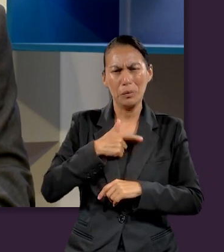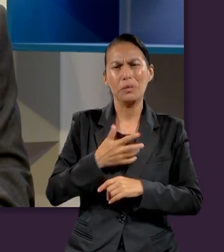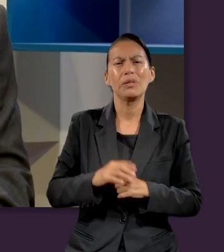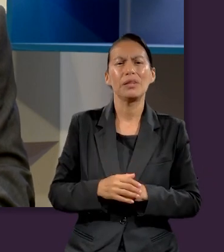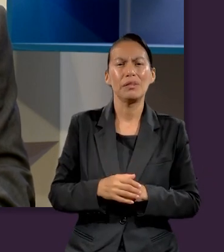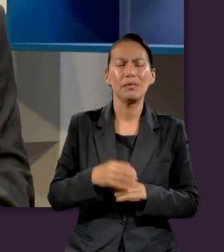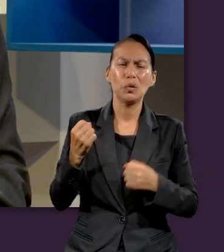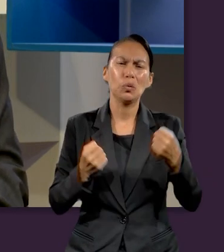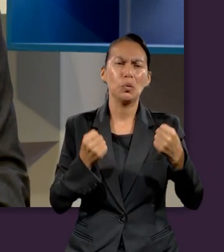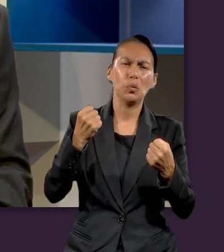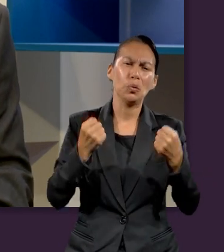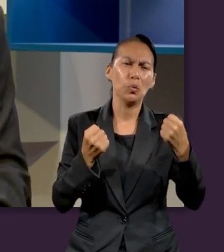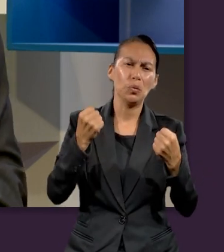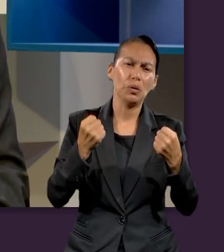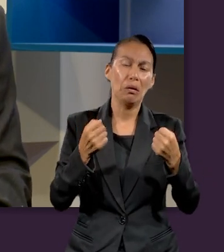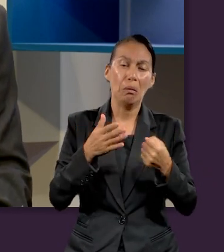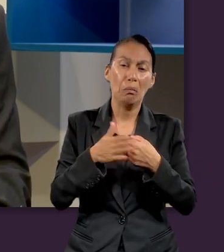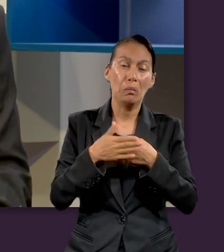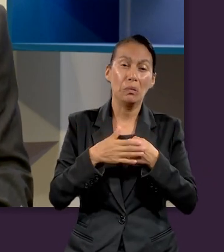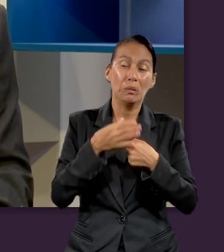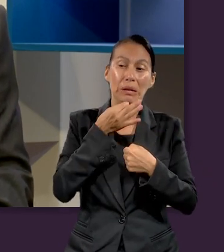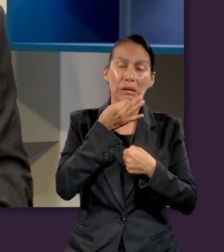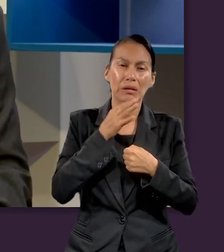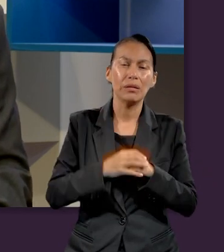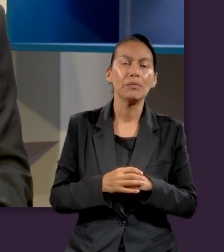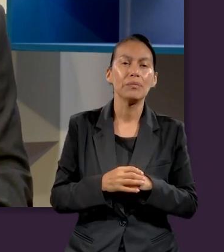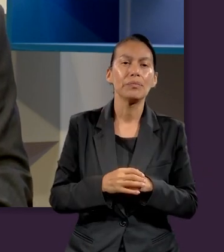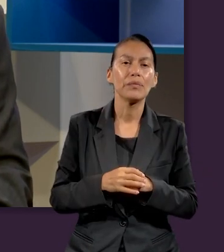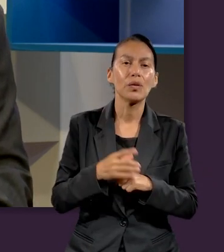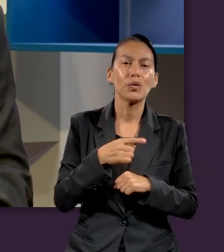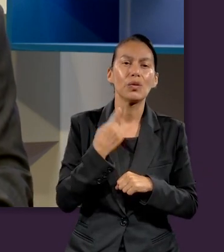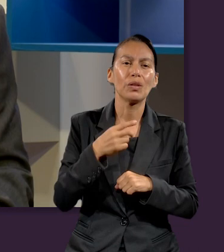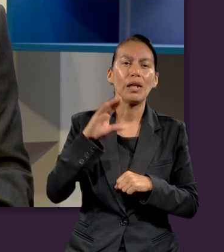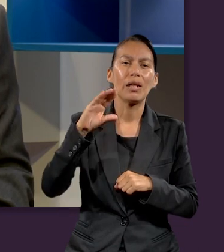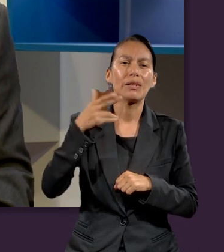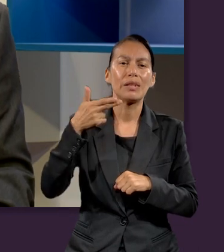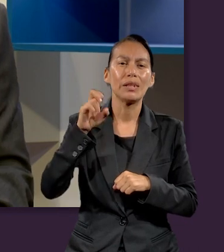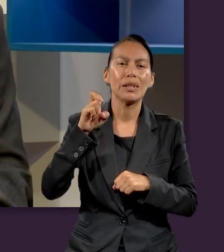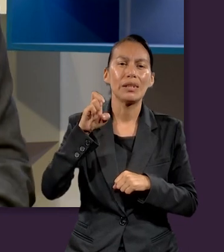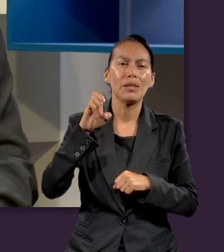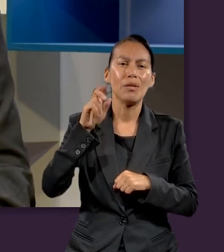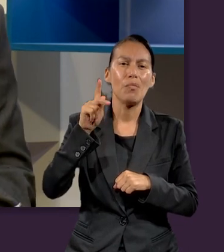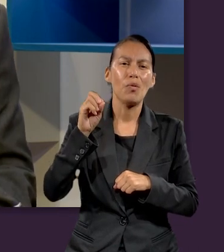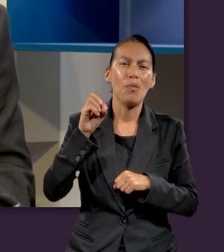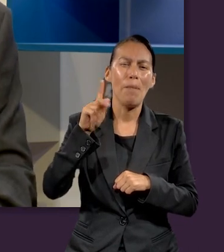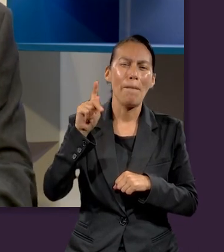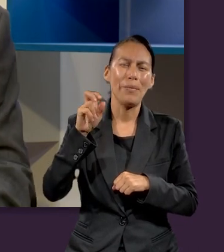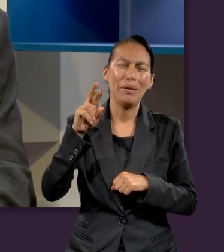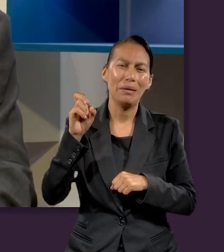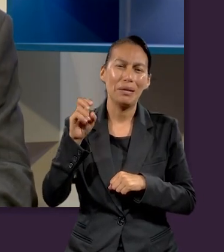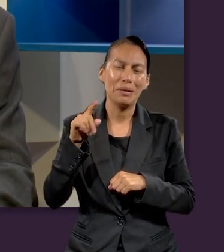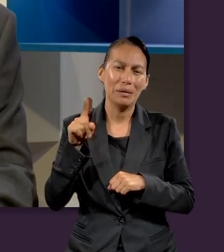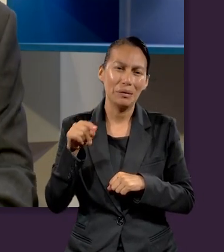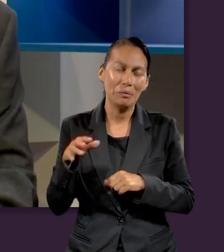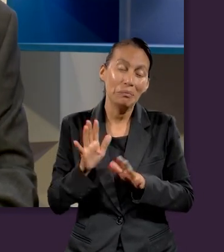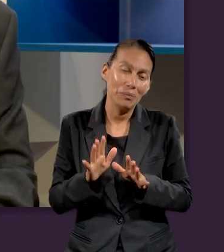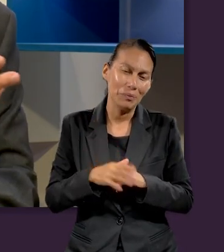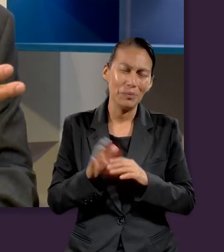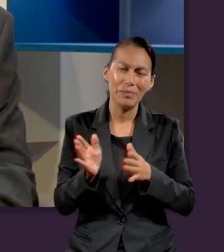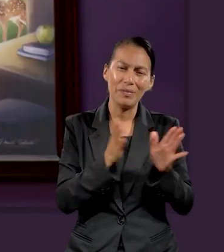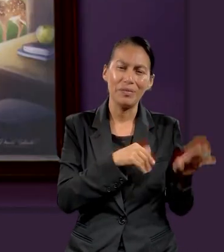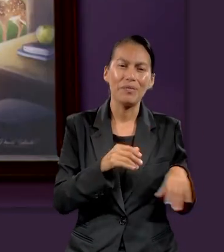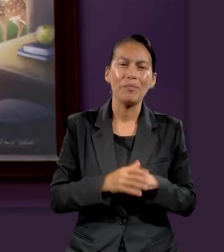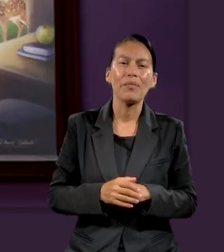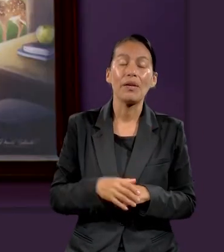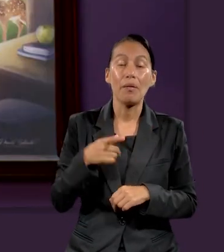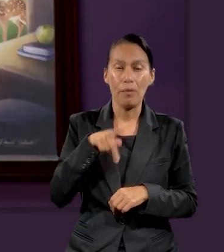competir este año. Y le vamos al Checo Pérez. Bueno, pero me gusta mucho en el recorrido